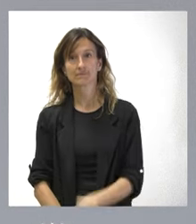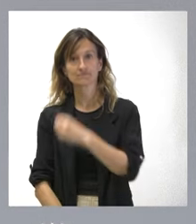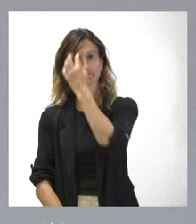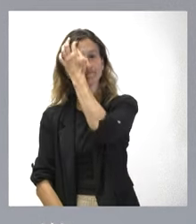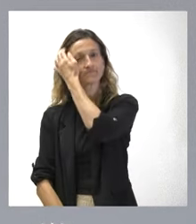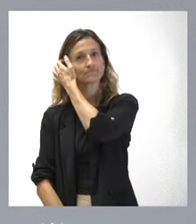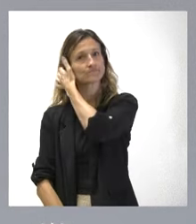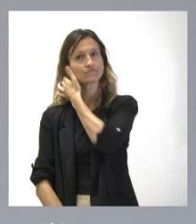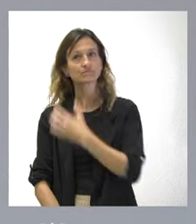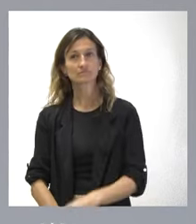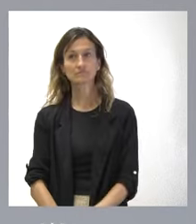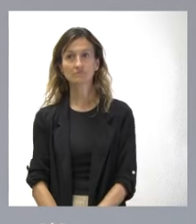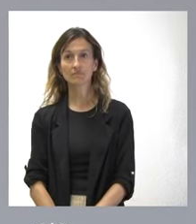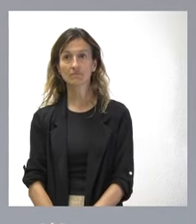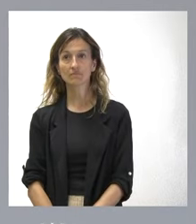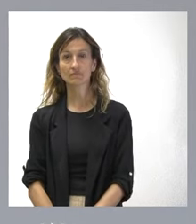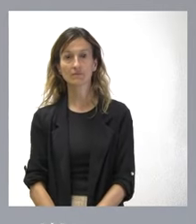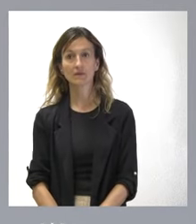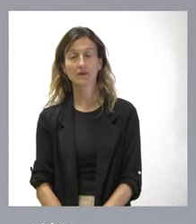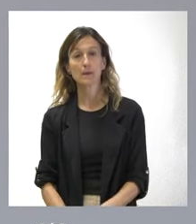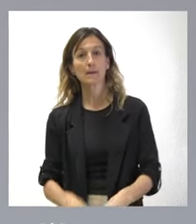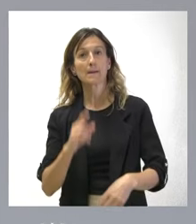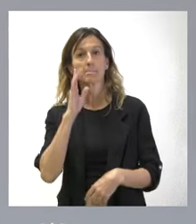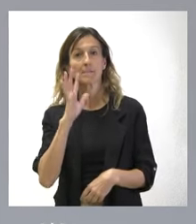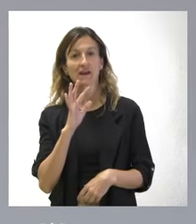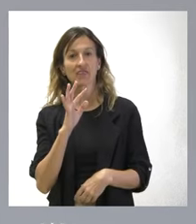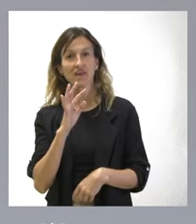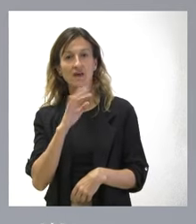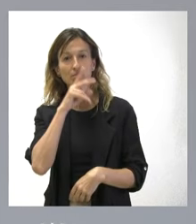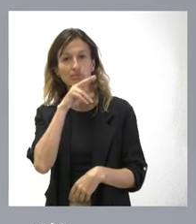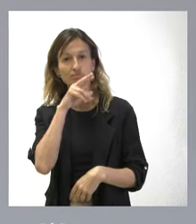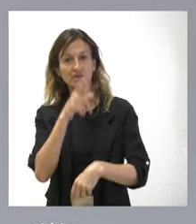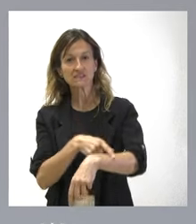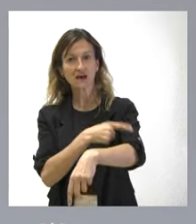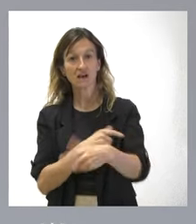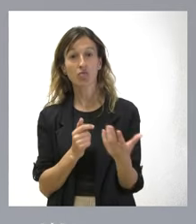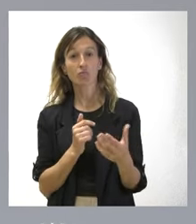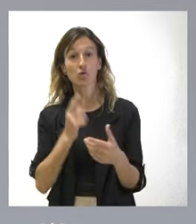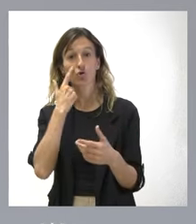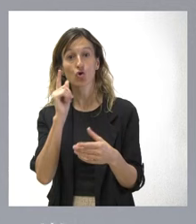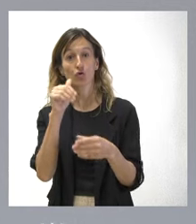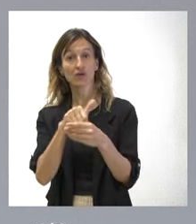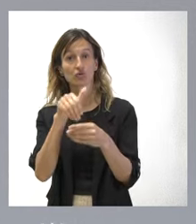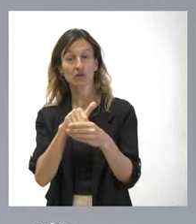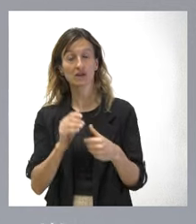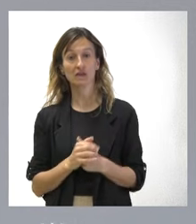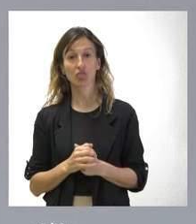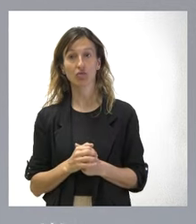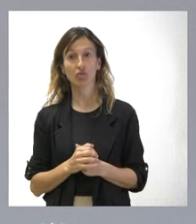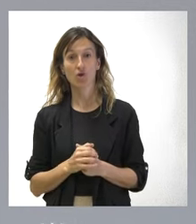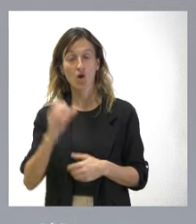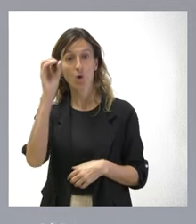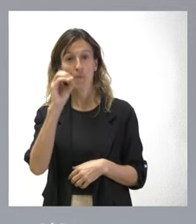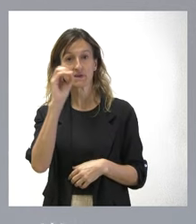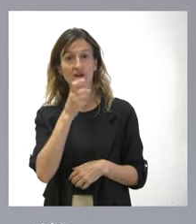Bueno, me parece, como mínimo, un exceso verbal porque, sin conocer el contenido, pues es difícil que se opine.